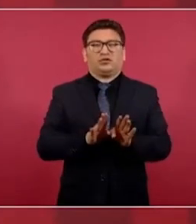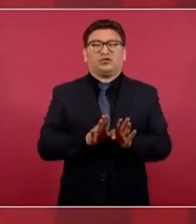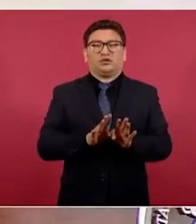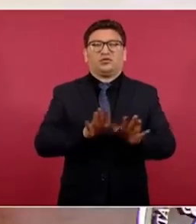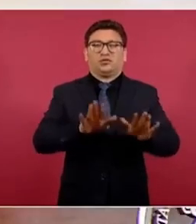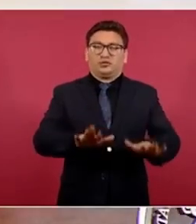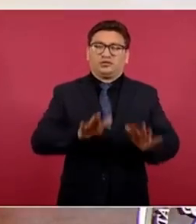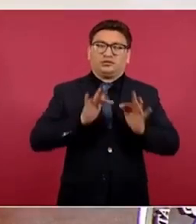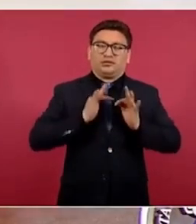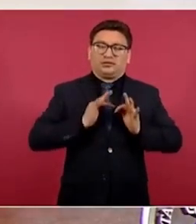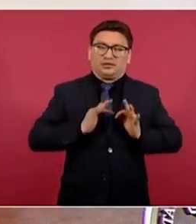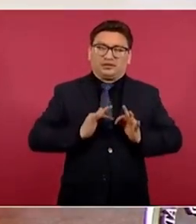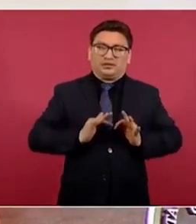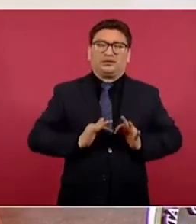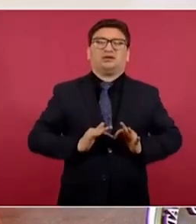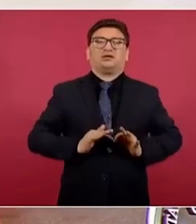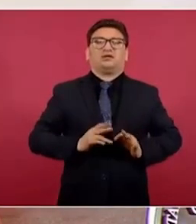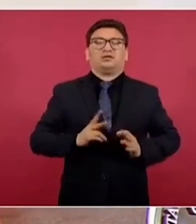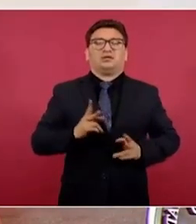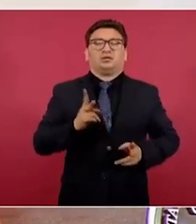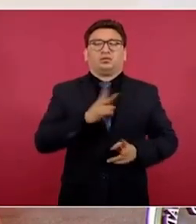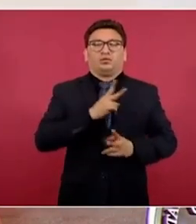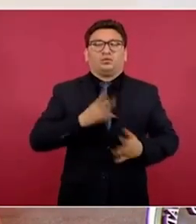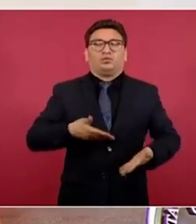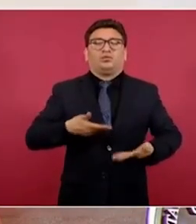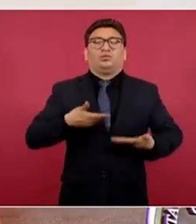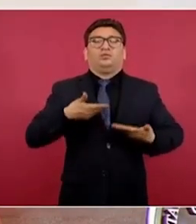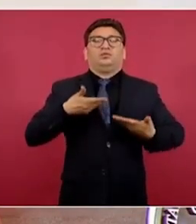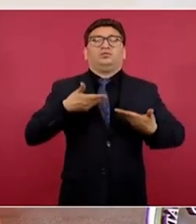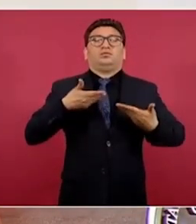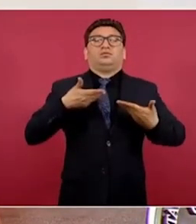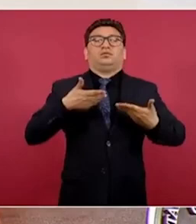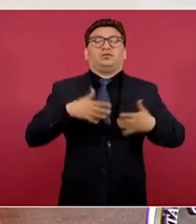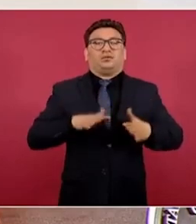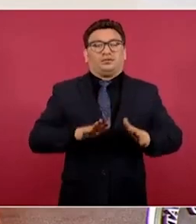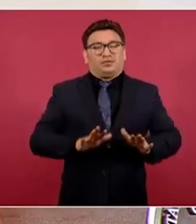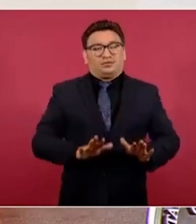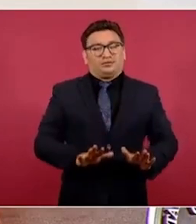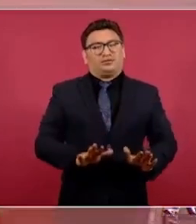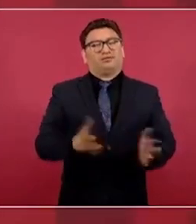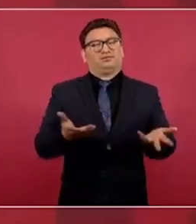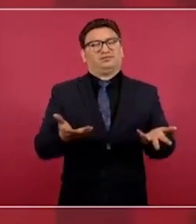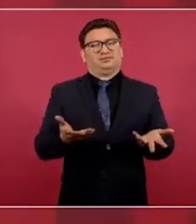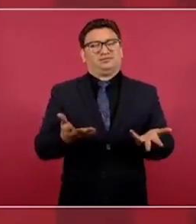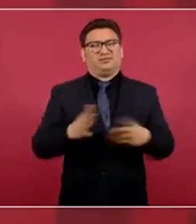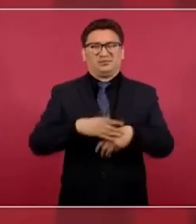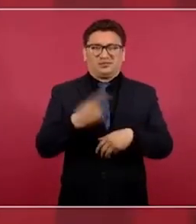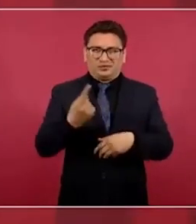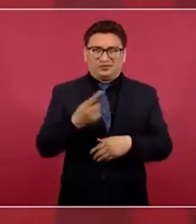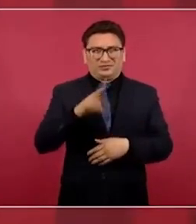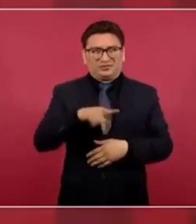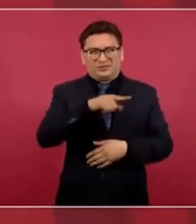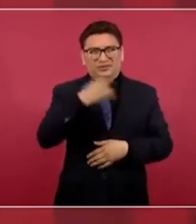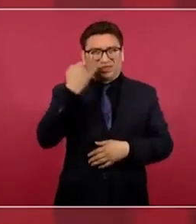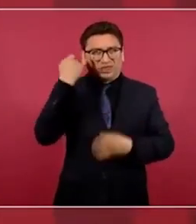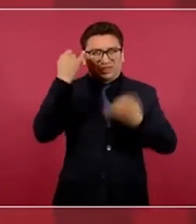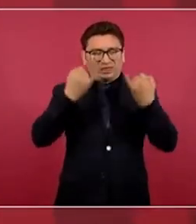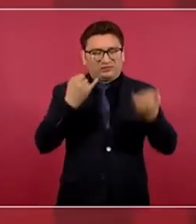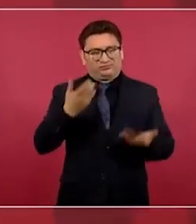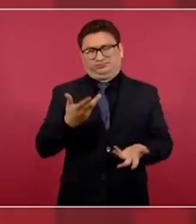serenarse, respirar profundo, porque eso es lo más irracional.